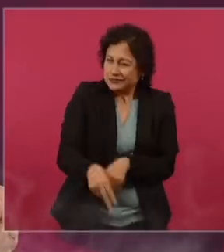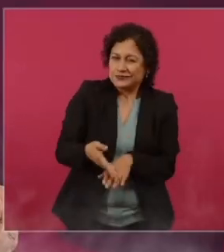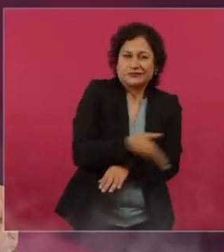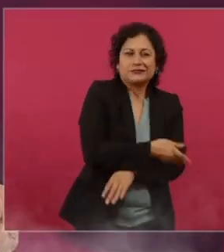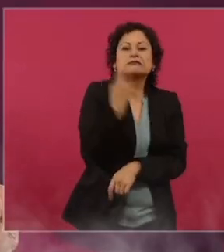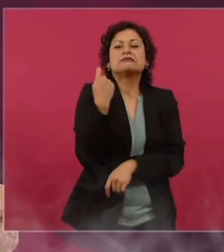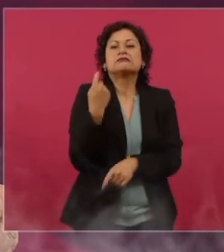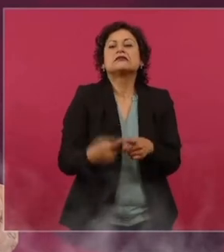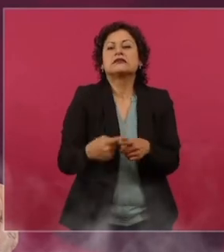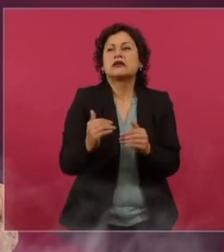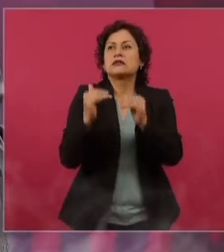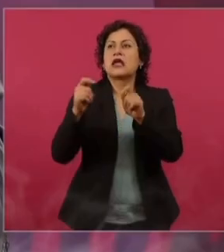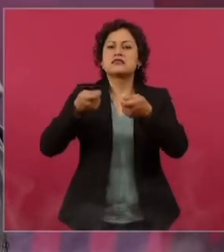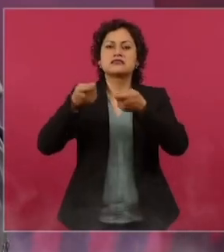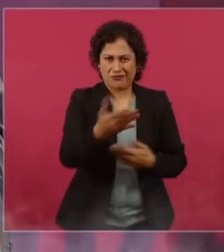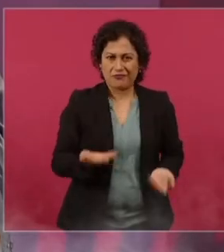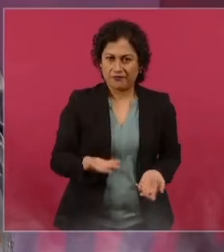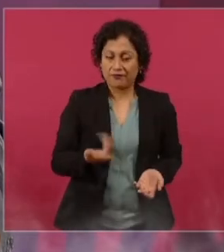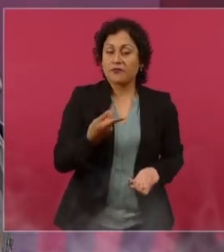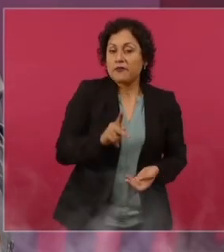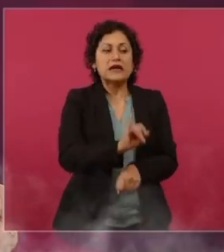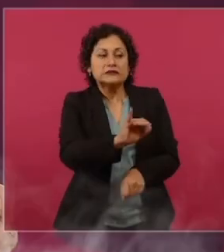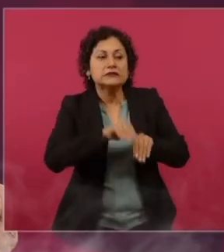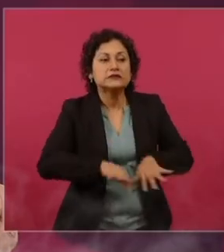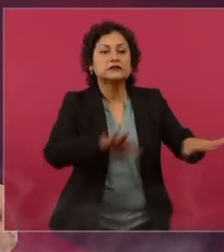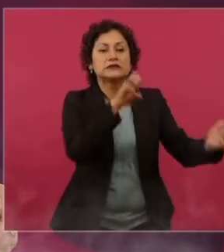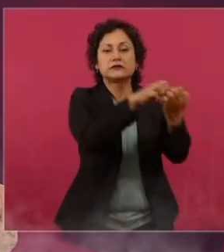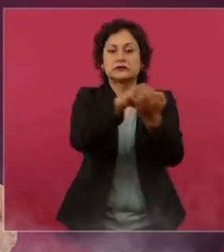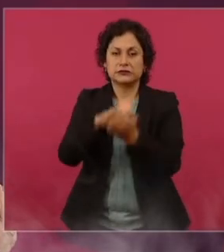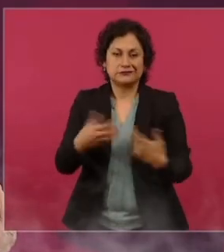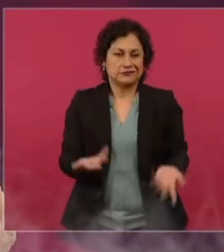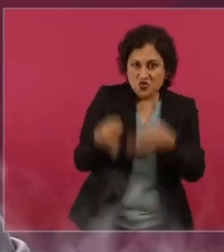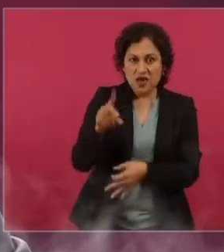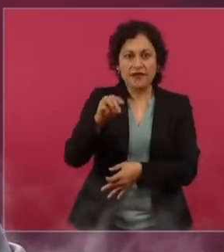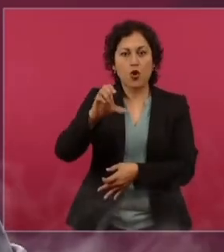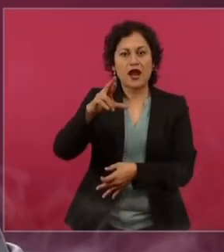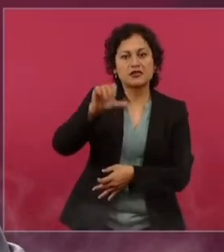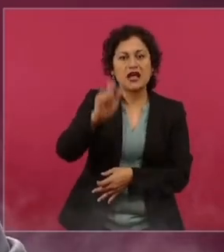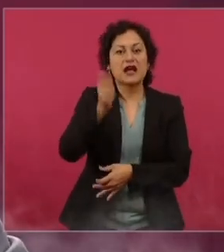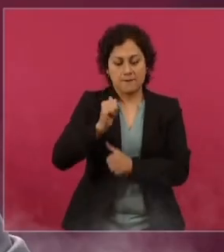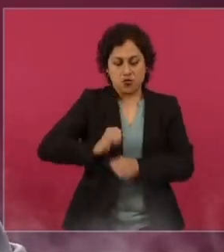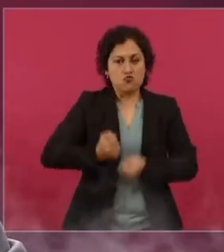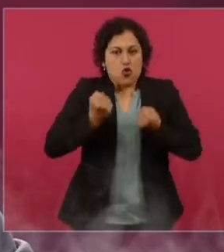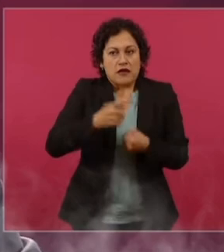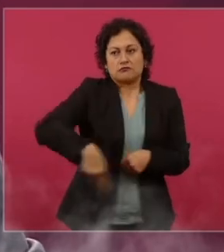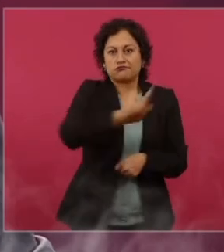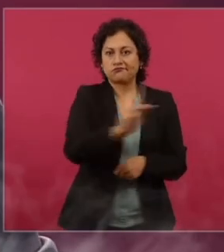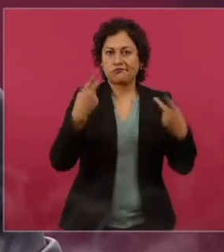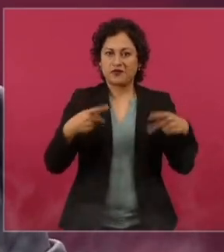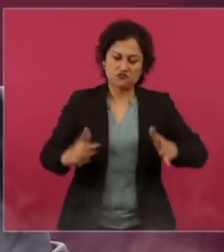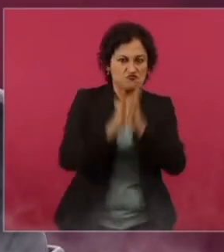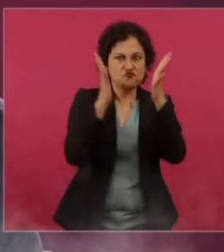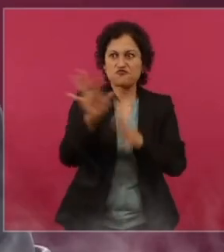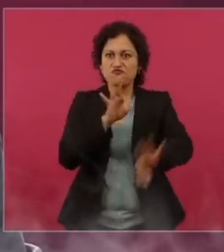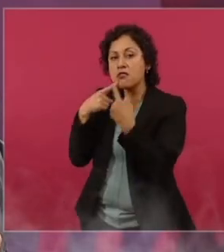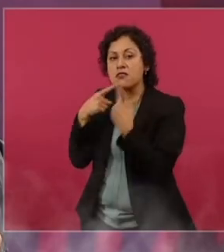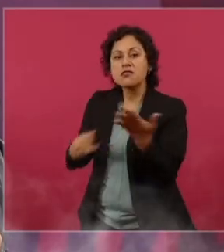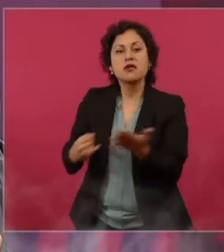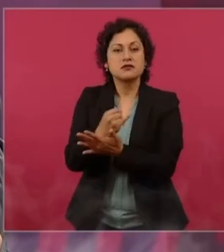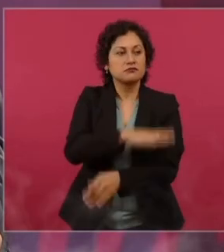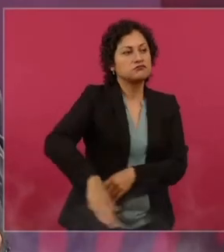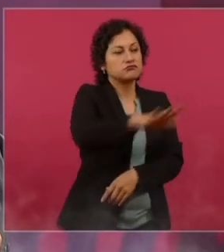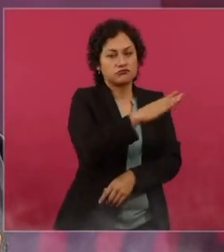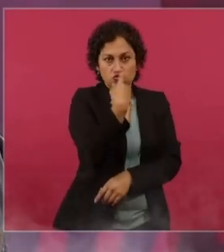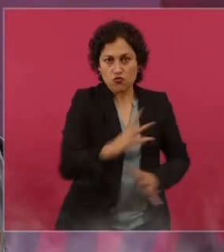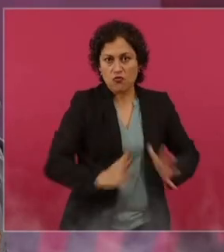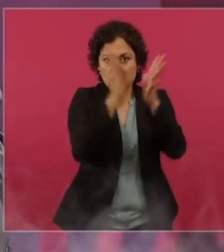con apariencia de democracia, porque no dominaba el pueblo. En México dominaba una minoría. Entonces,